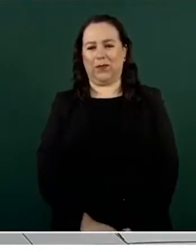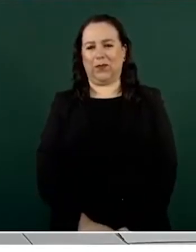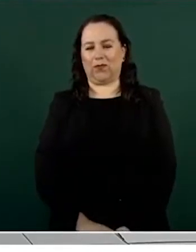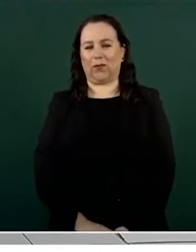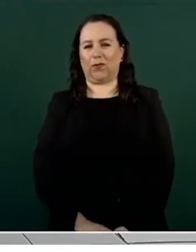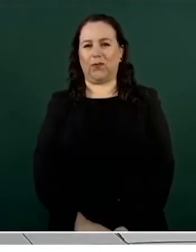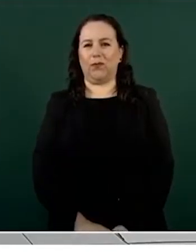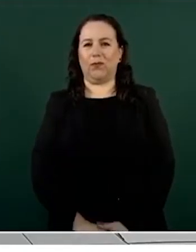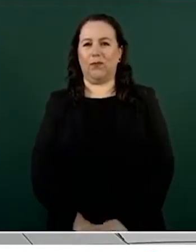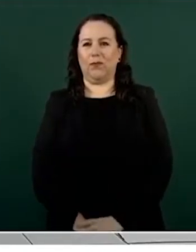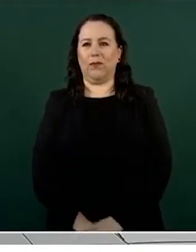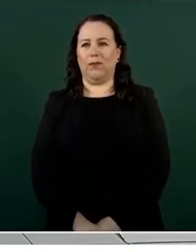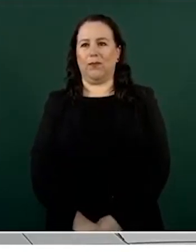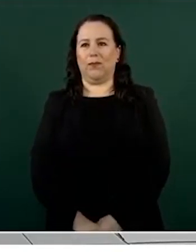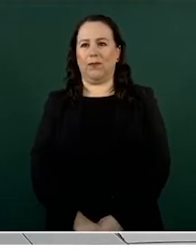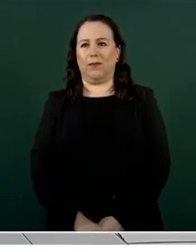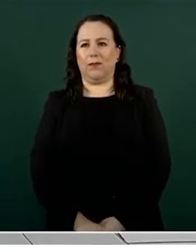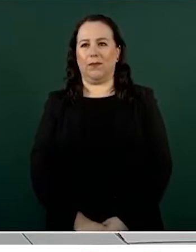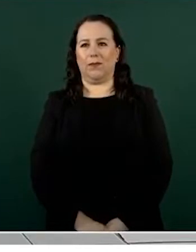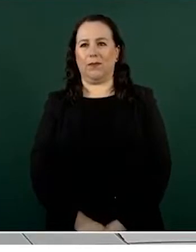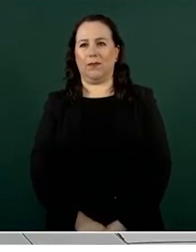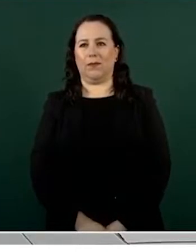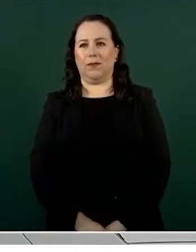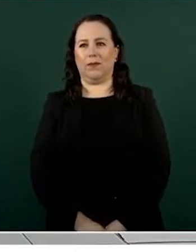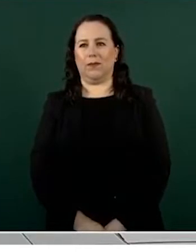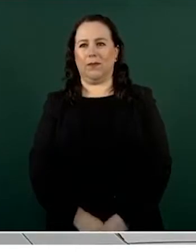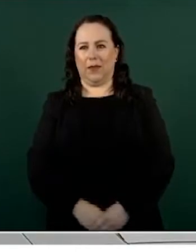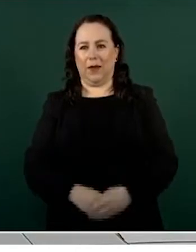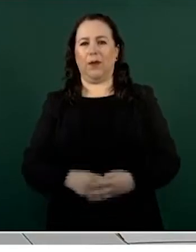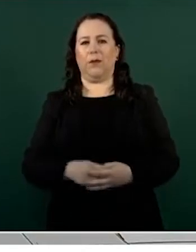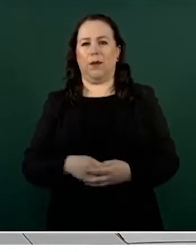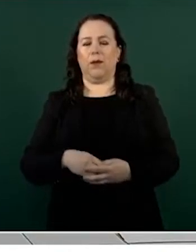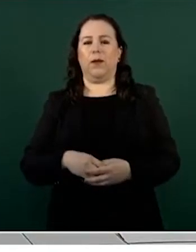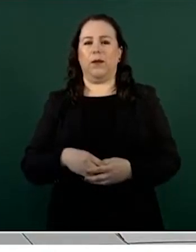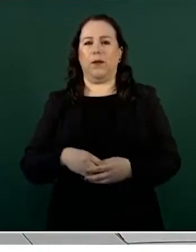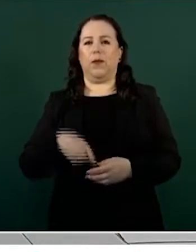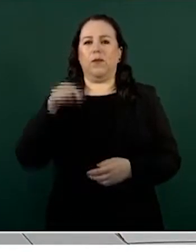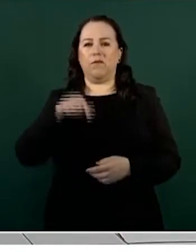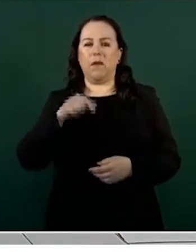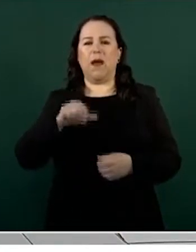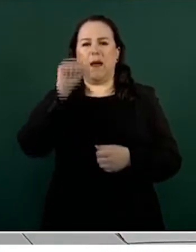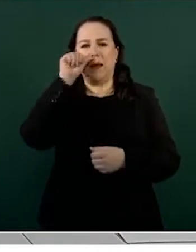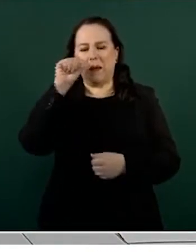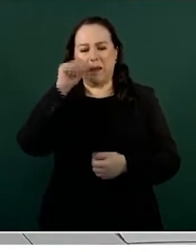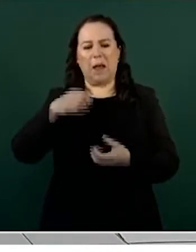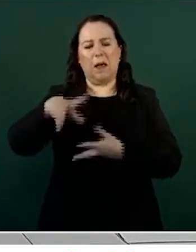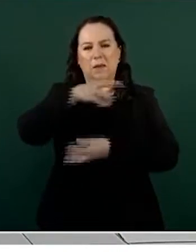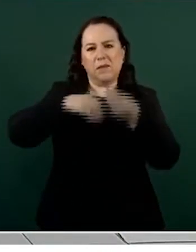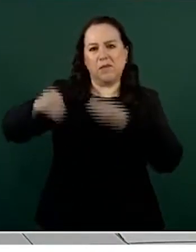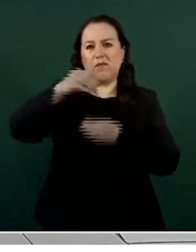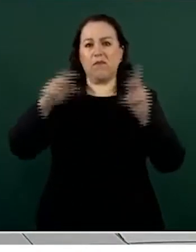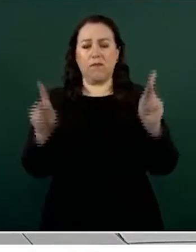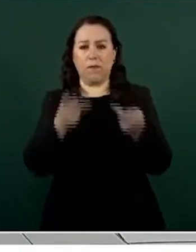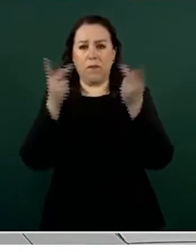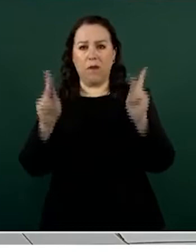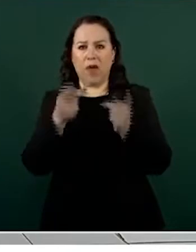extorsiones, a violencia familiar, narcomenudeo, secuestro,